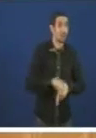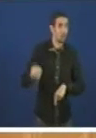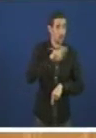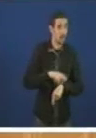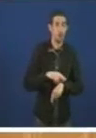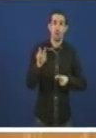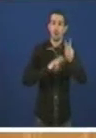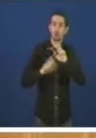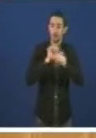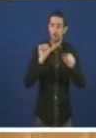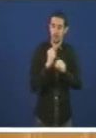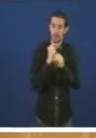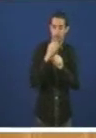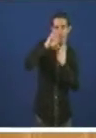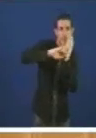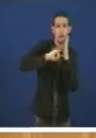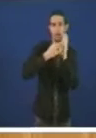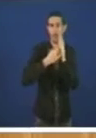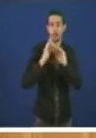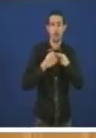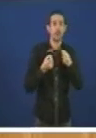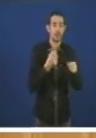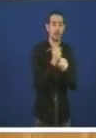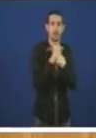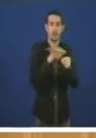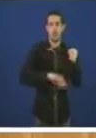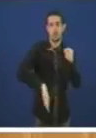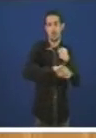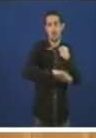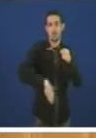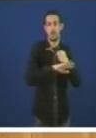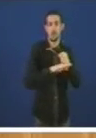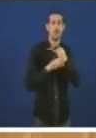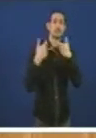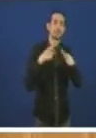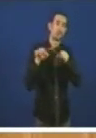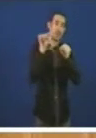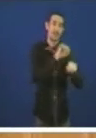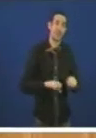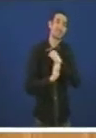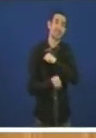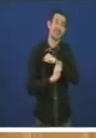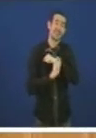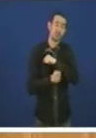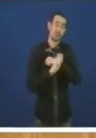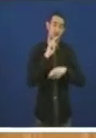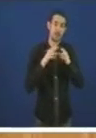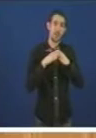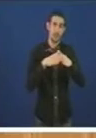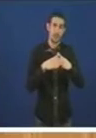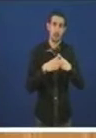para traballar nas cuestións fundamentais como é a defensa dun sector estratégico como o naval longe de loitas